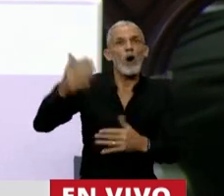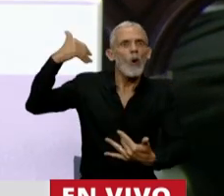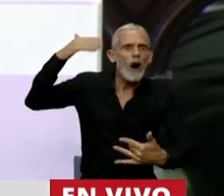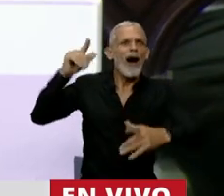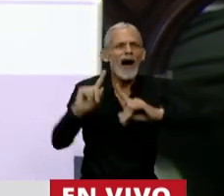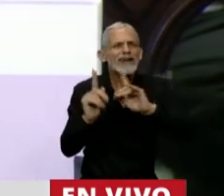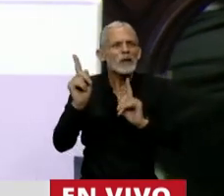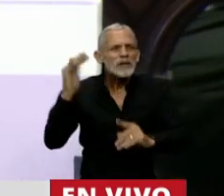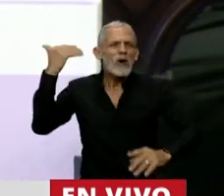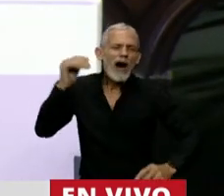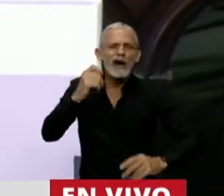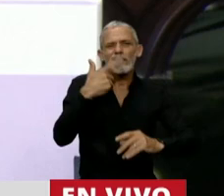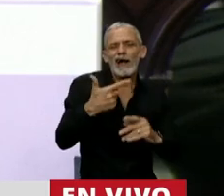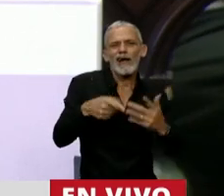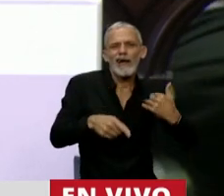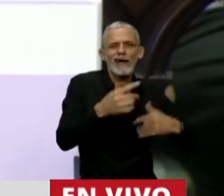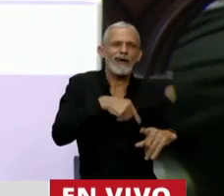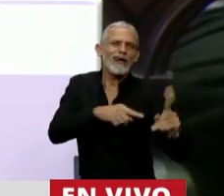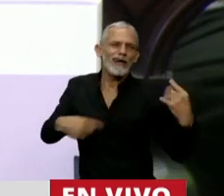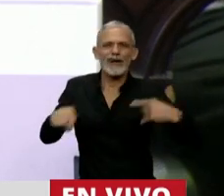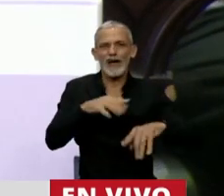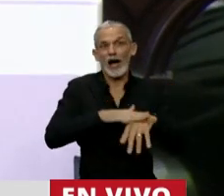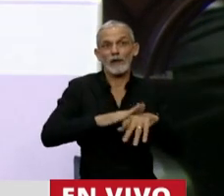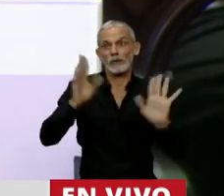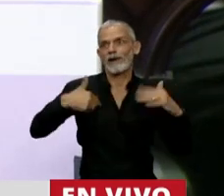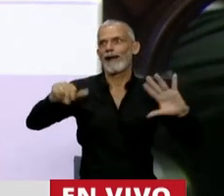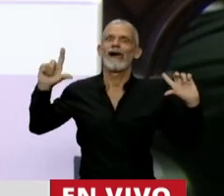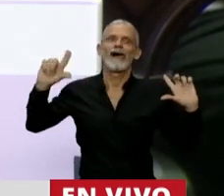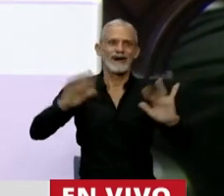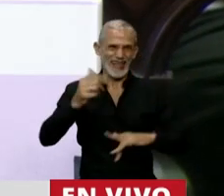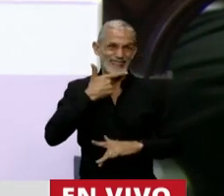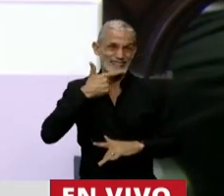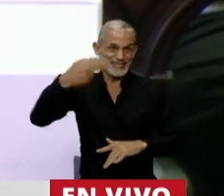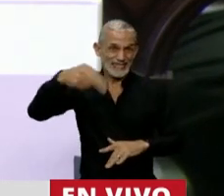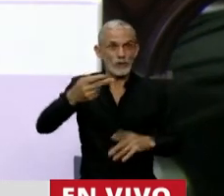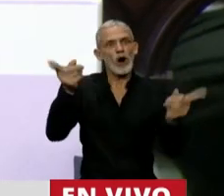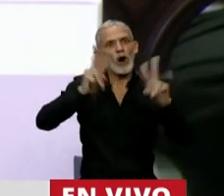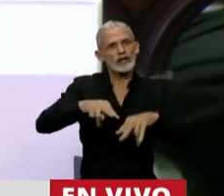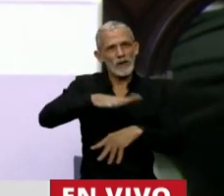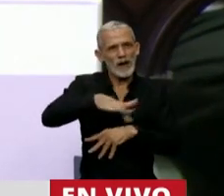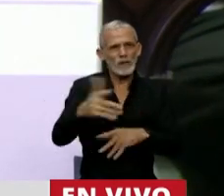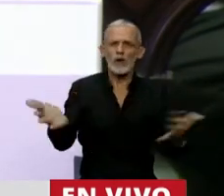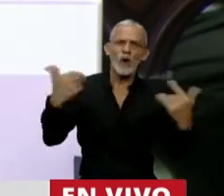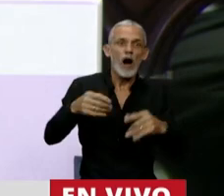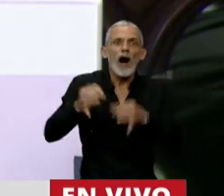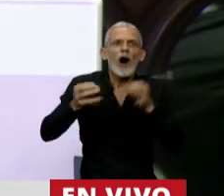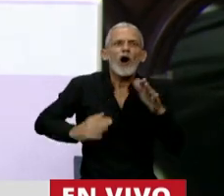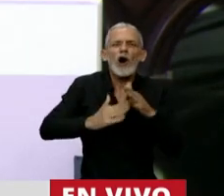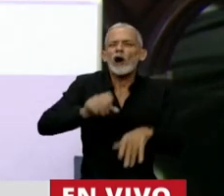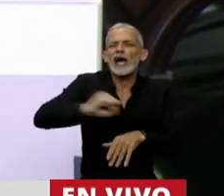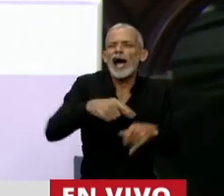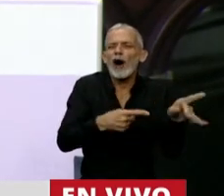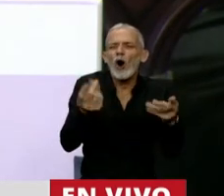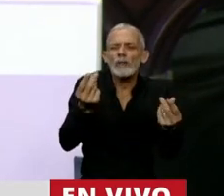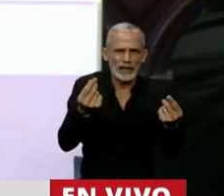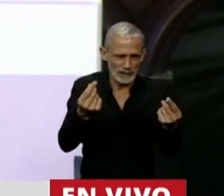apátida que está en contra de los intereses populares, etcétera, etcétera. Y ustedes van a convocar un 17 de noviembre de vuelta al pueblo para explicarle que la corte, la que le cagó los